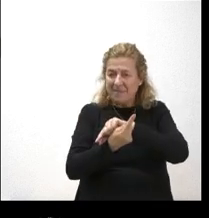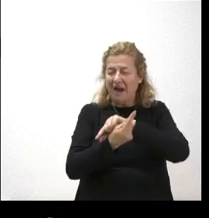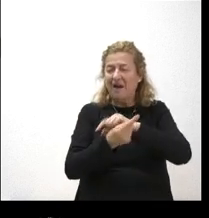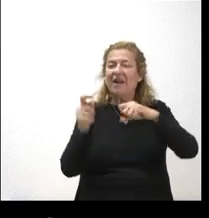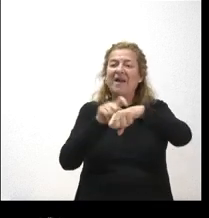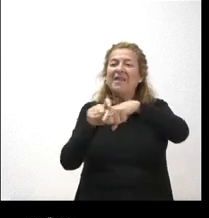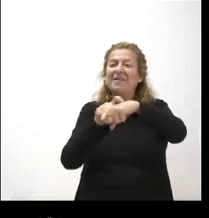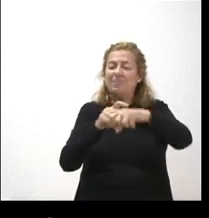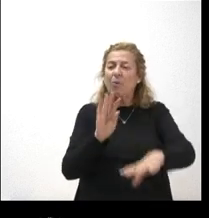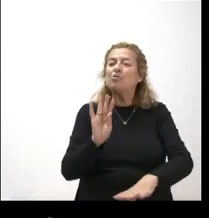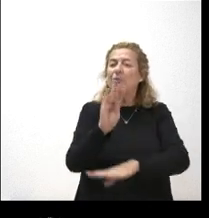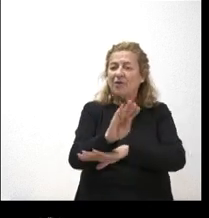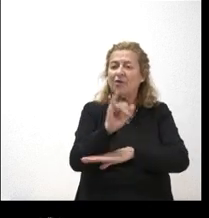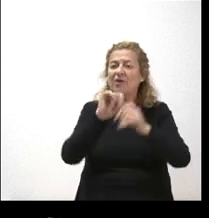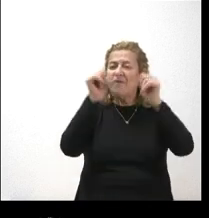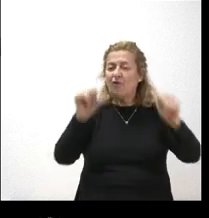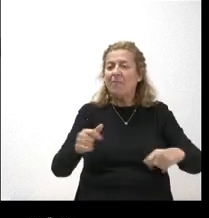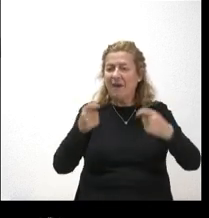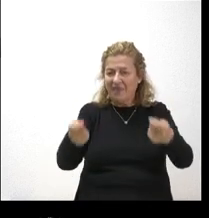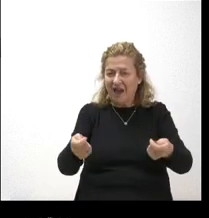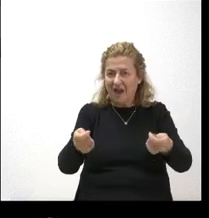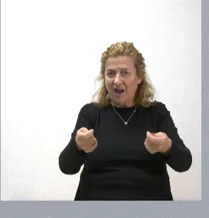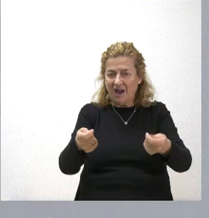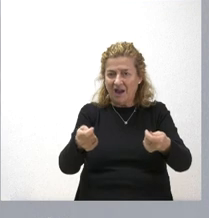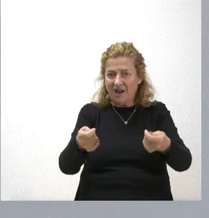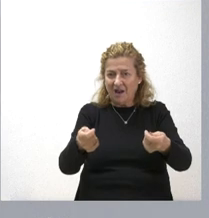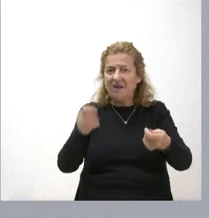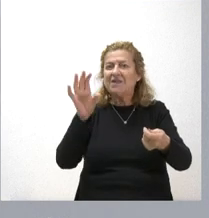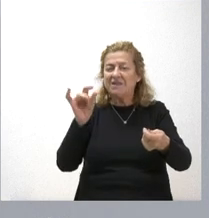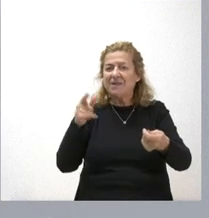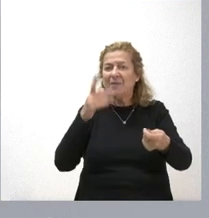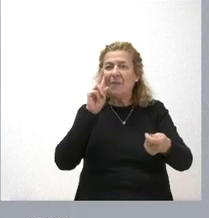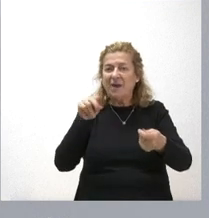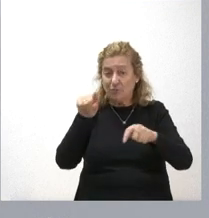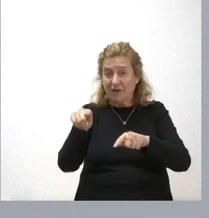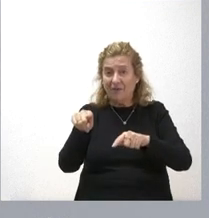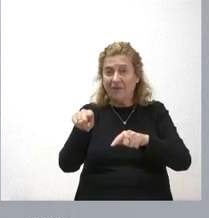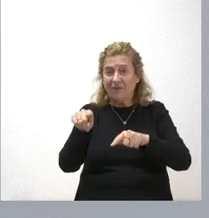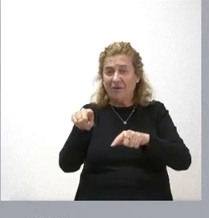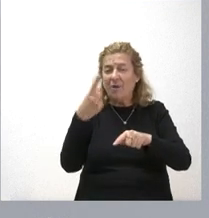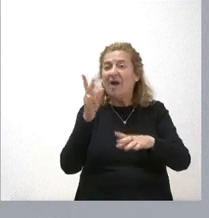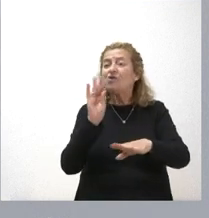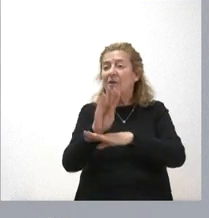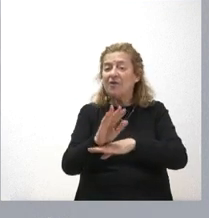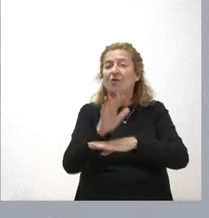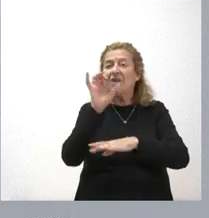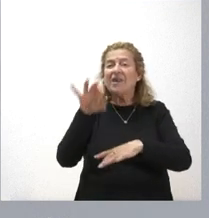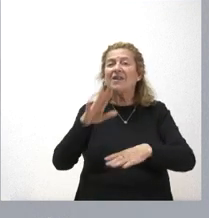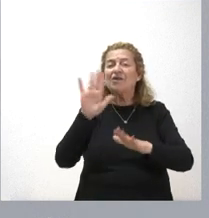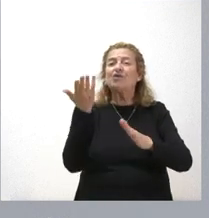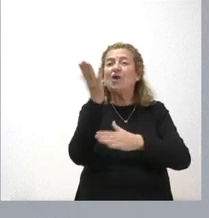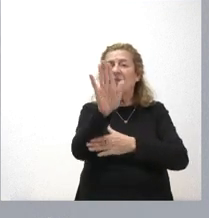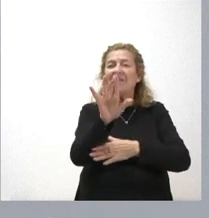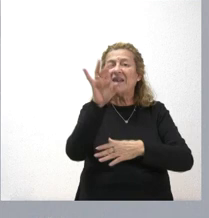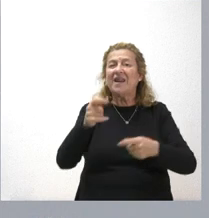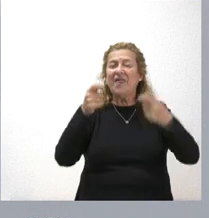de subvención y la forma de otorgarla Pues si ve usted en una subvención hay quien la solicita y quien